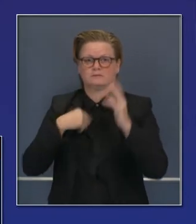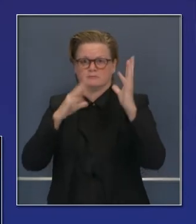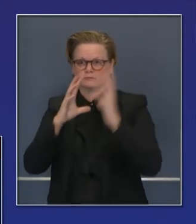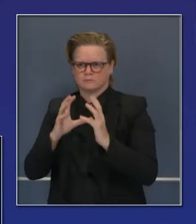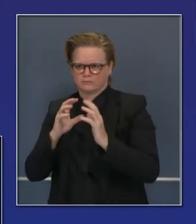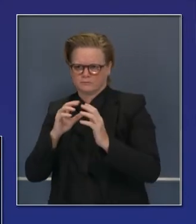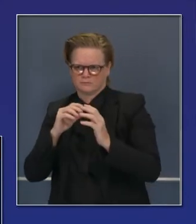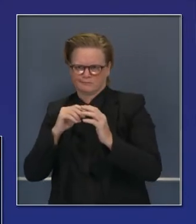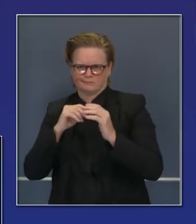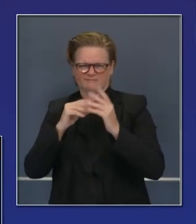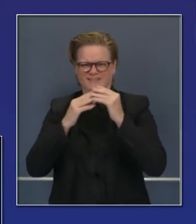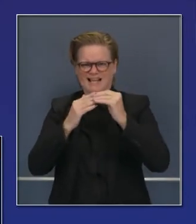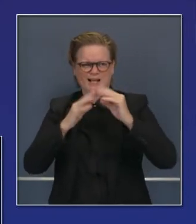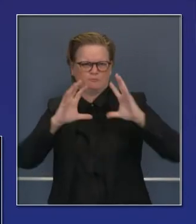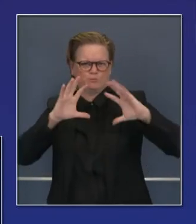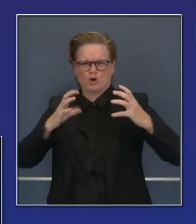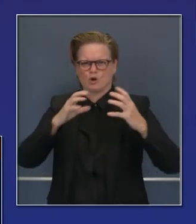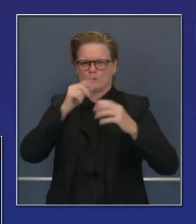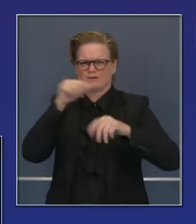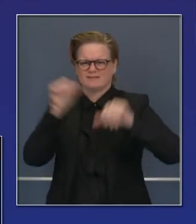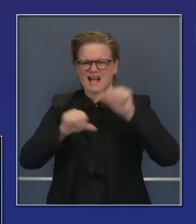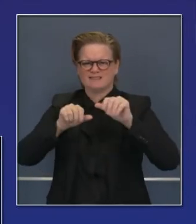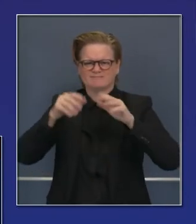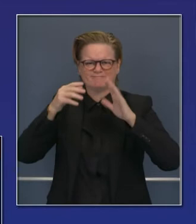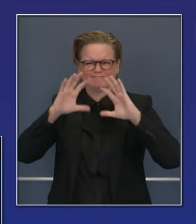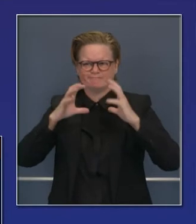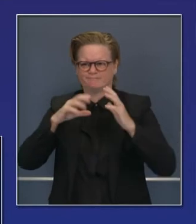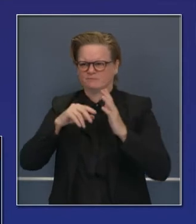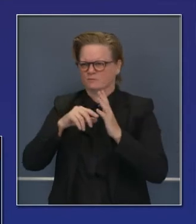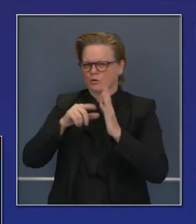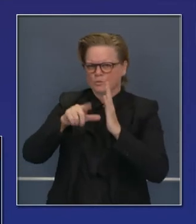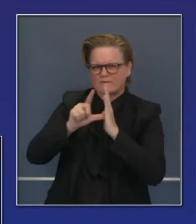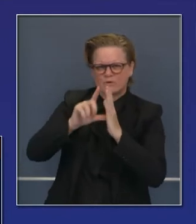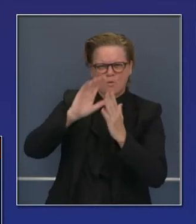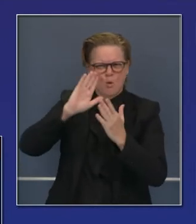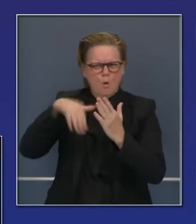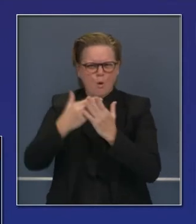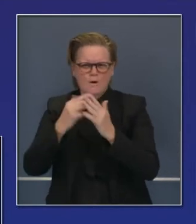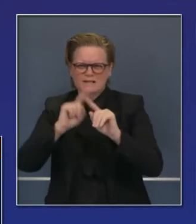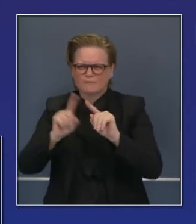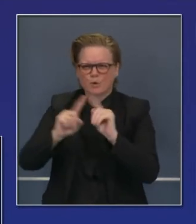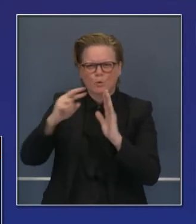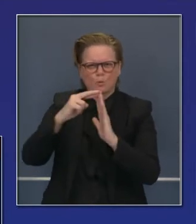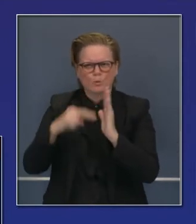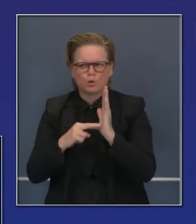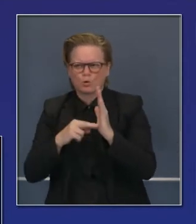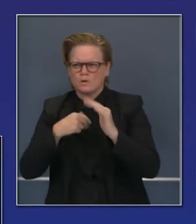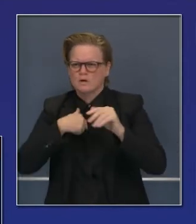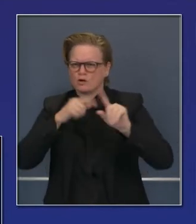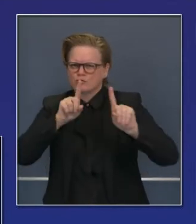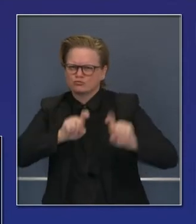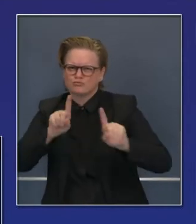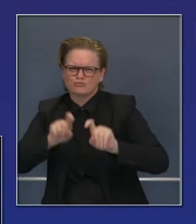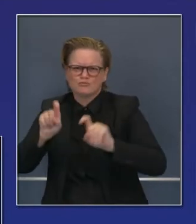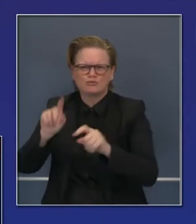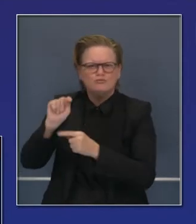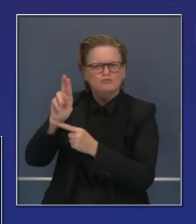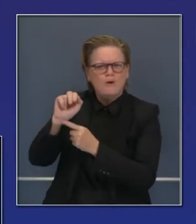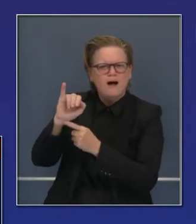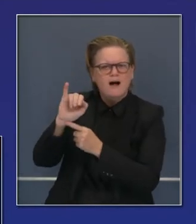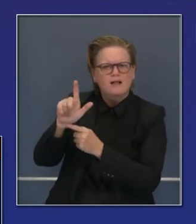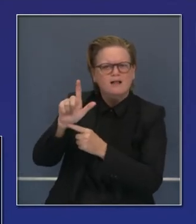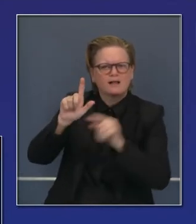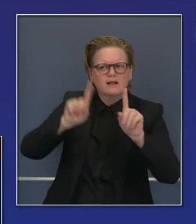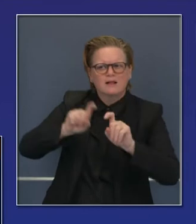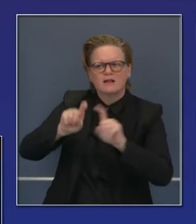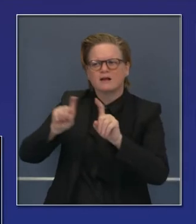mundialmente han estado trabajando activamente revisando los protocolos y las pruebas fase 1 y 2, trabajando con la